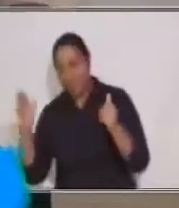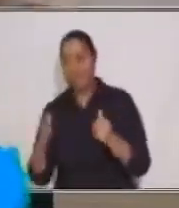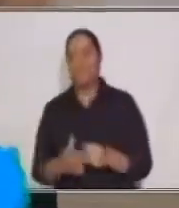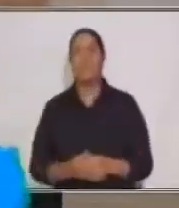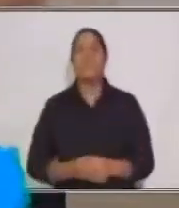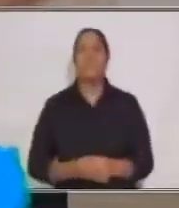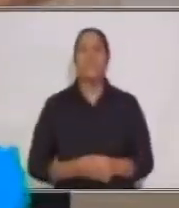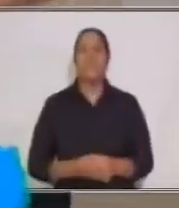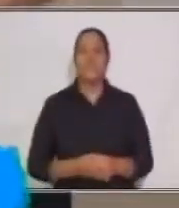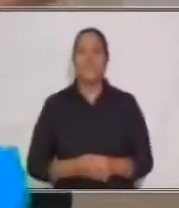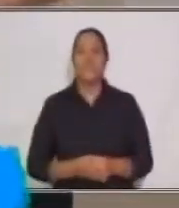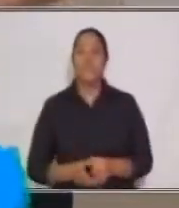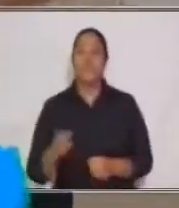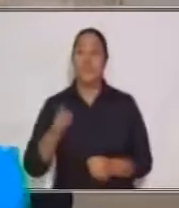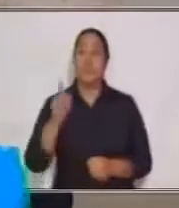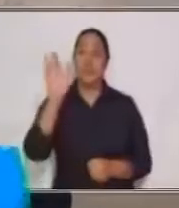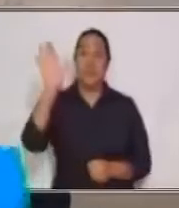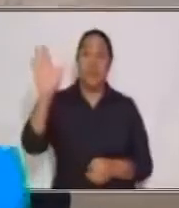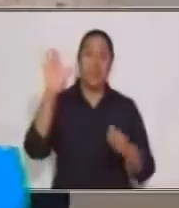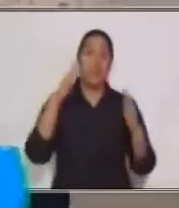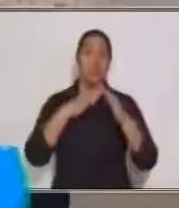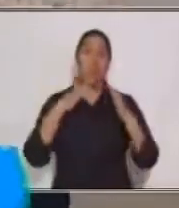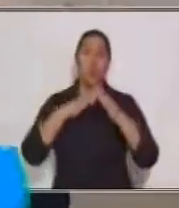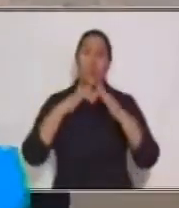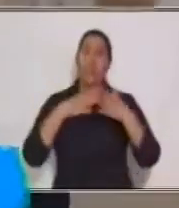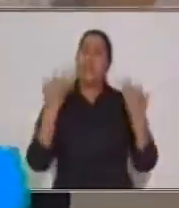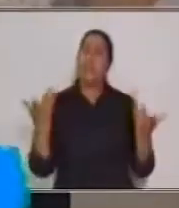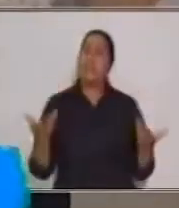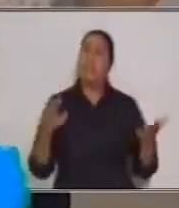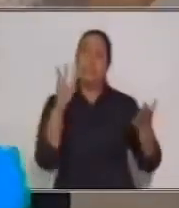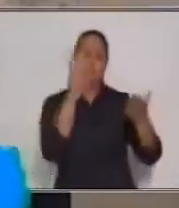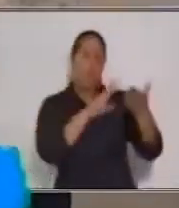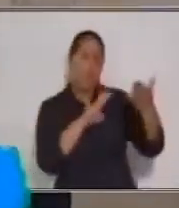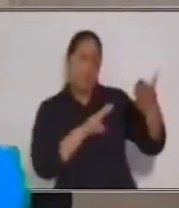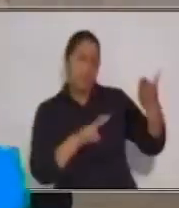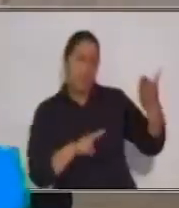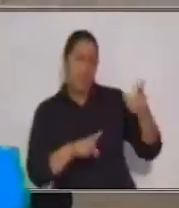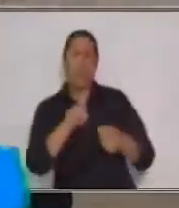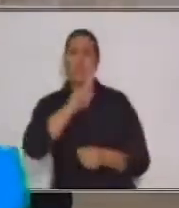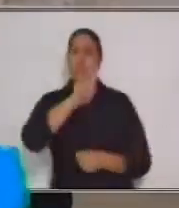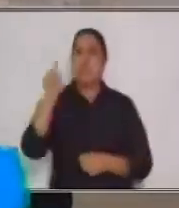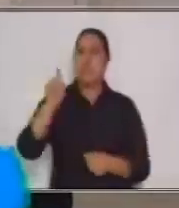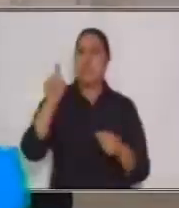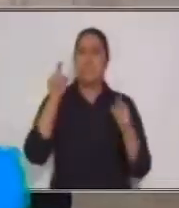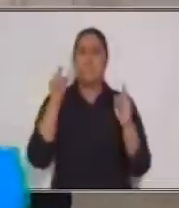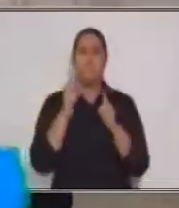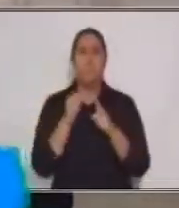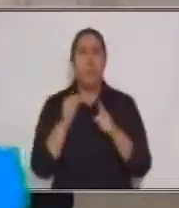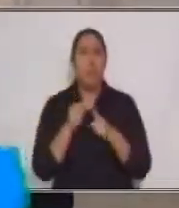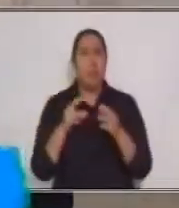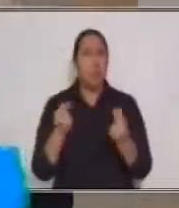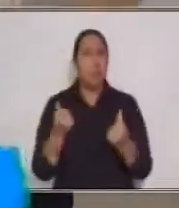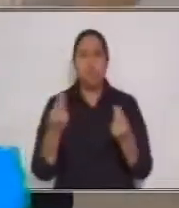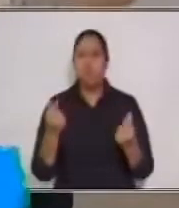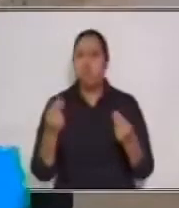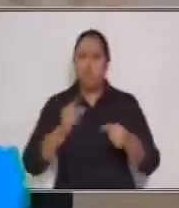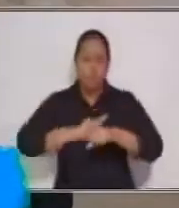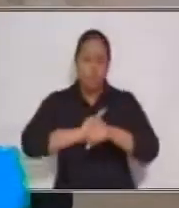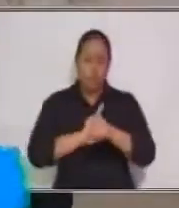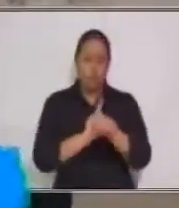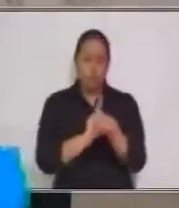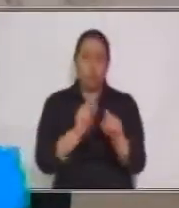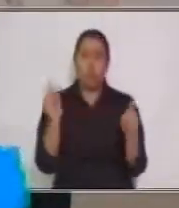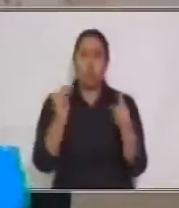bien. En su casa, leía más de 100 palabras por minuto. Pero cuando la maestra